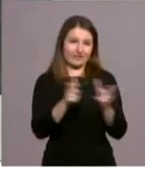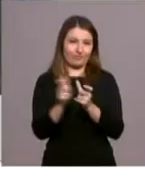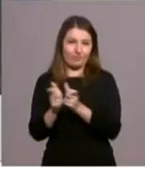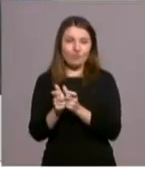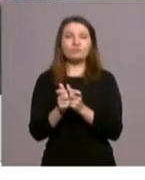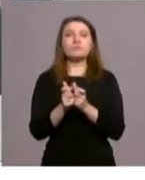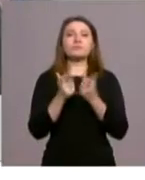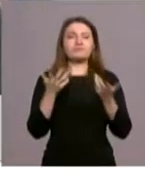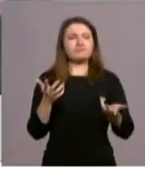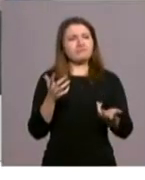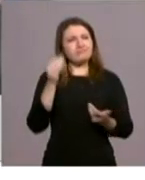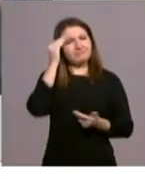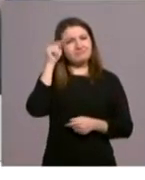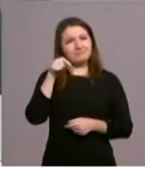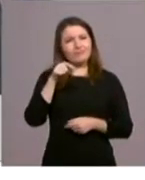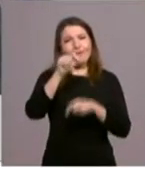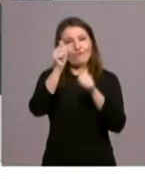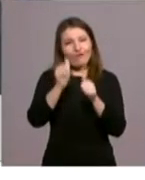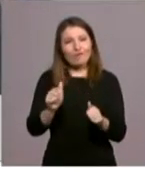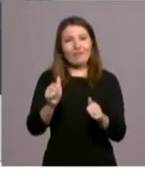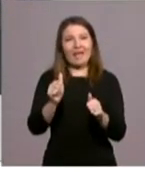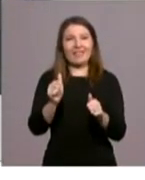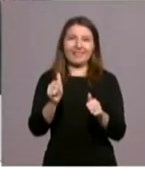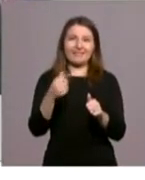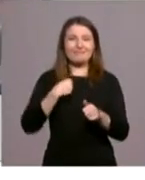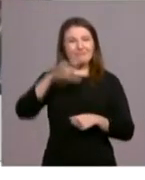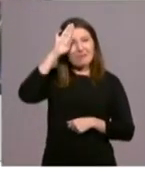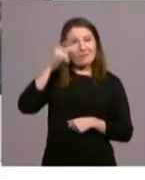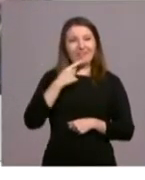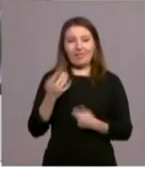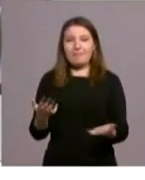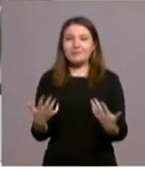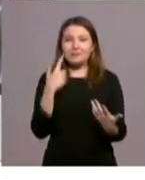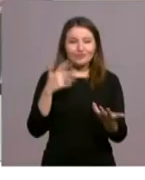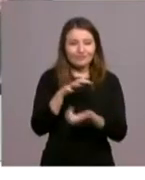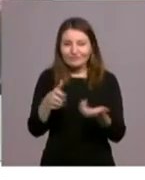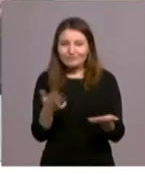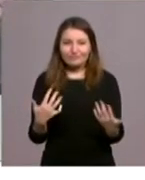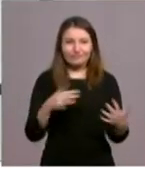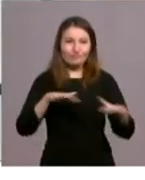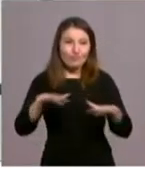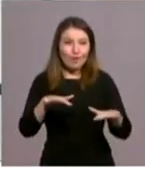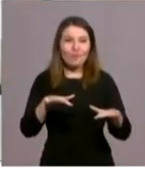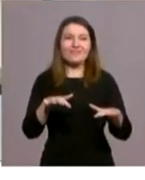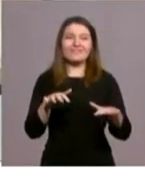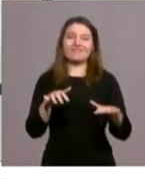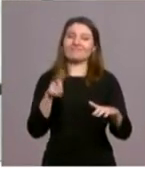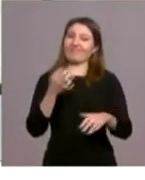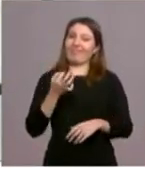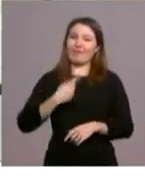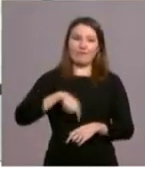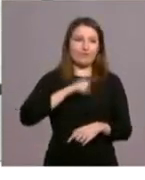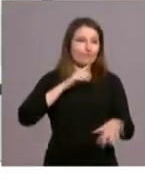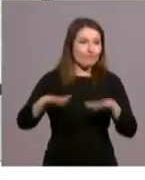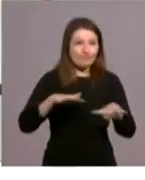que es una forma de hacer ese lío del que hablaba el Santo Padre desde el comienzo de su pontificado, que hay que hacer